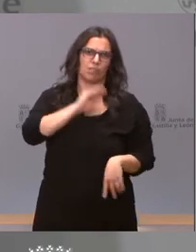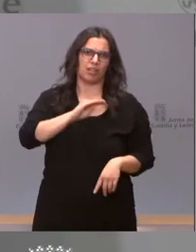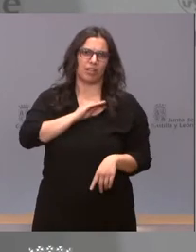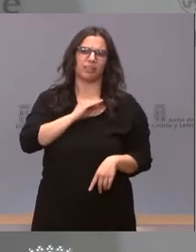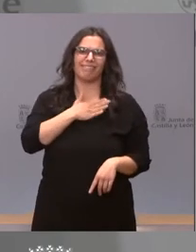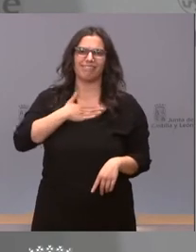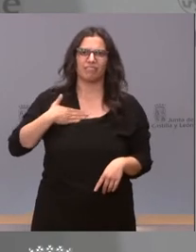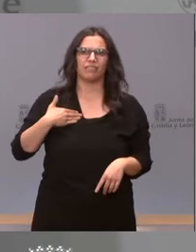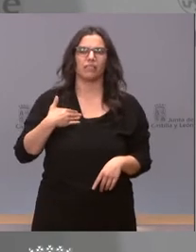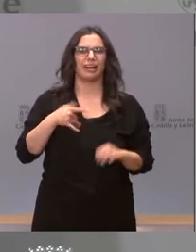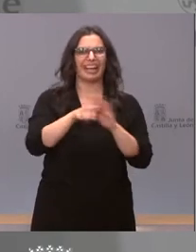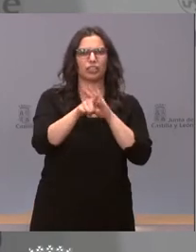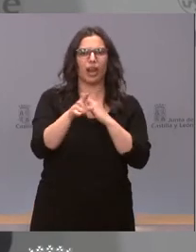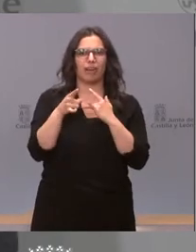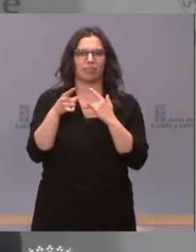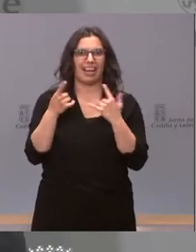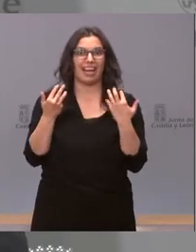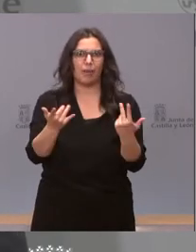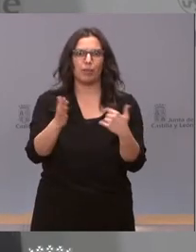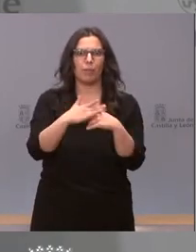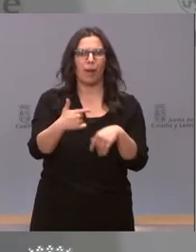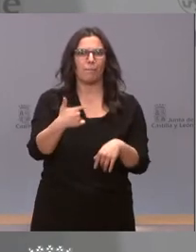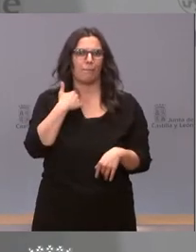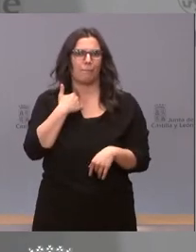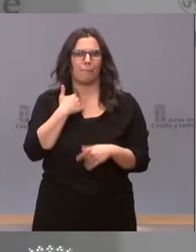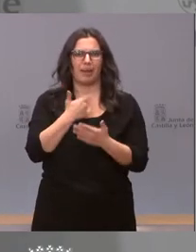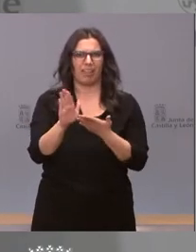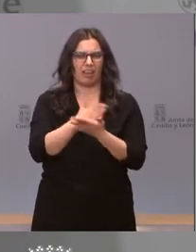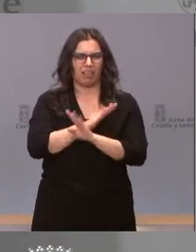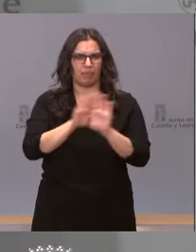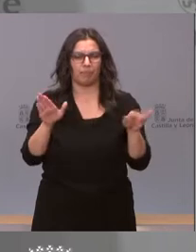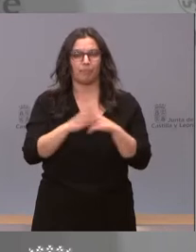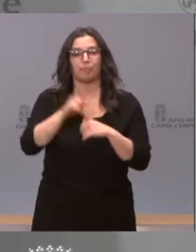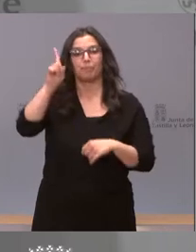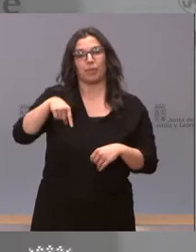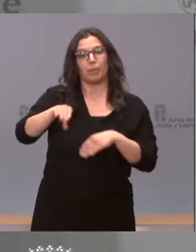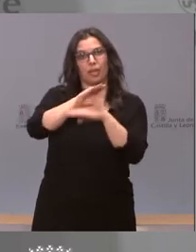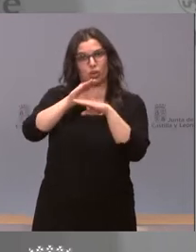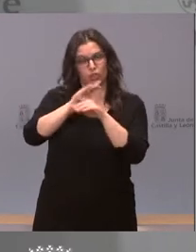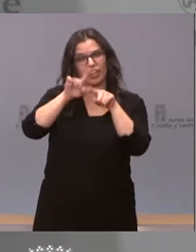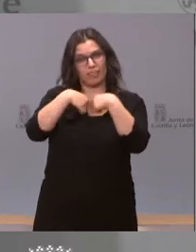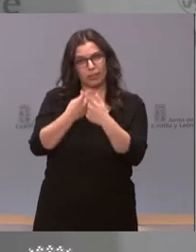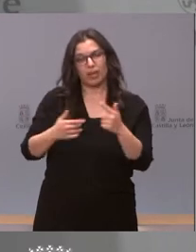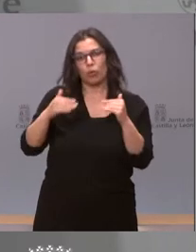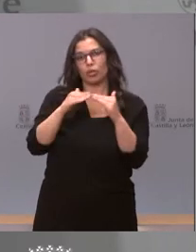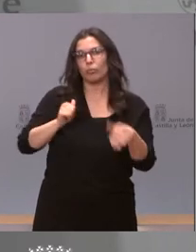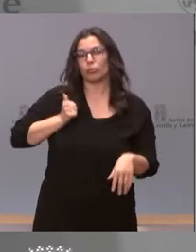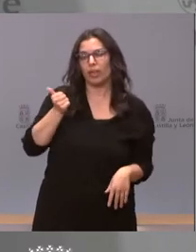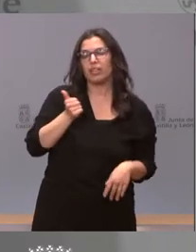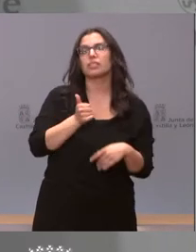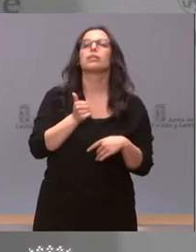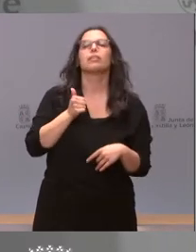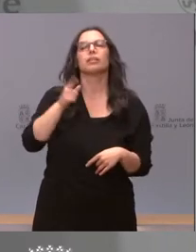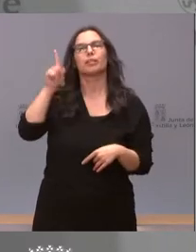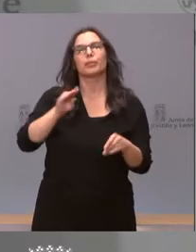rápidamente para que no se pierda el conjunto de estas ayudas. La Consejería también de Familia y de Igualdad de Oportunidades